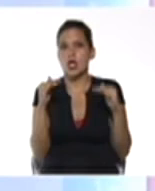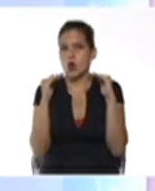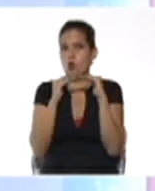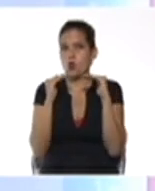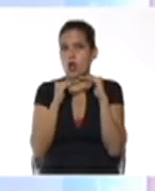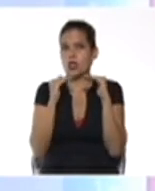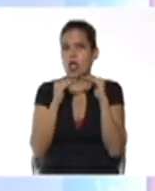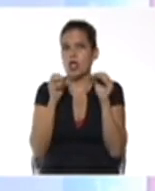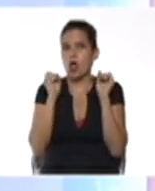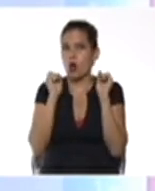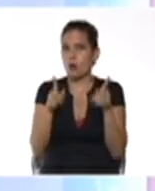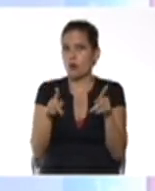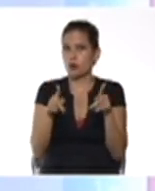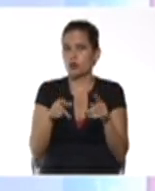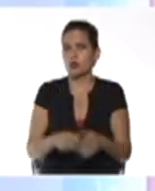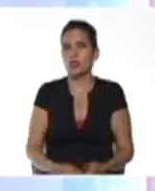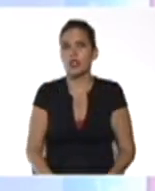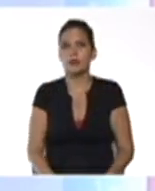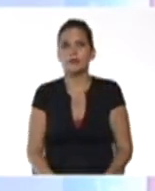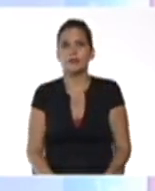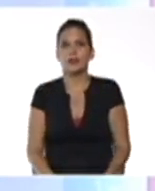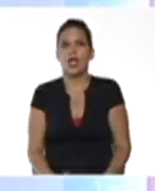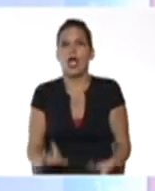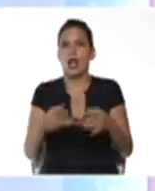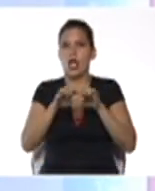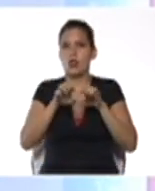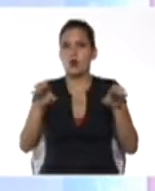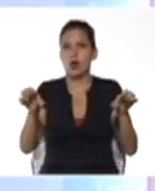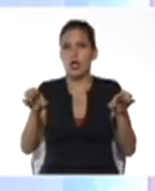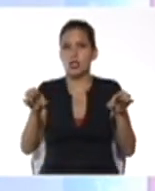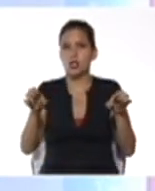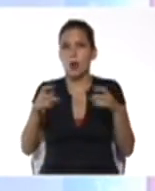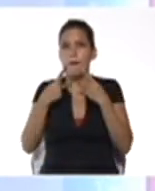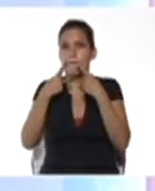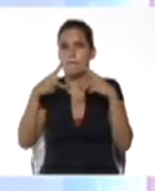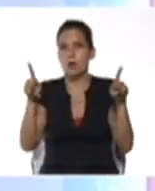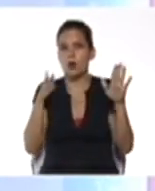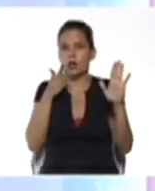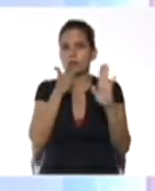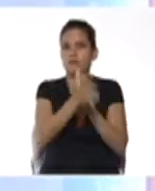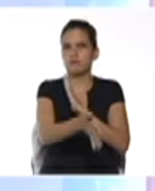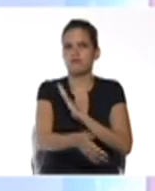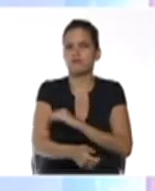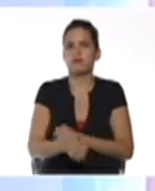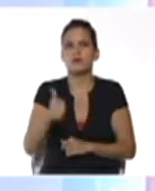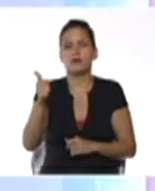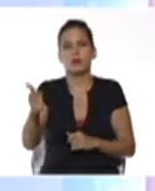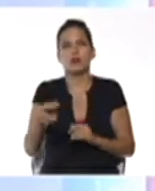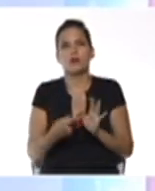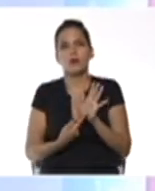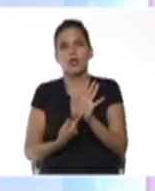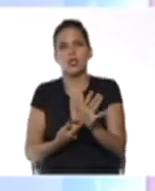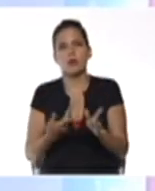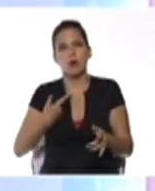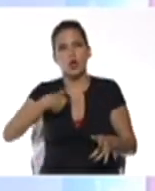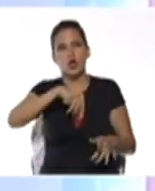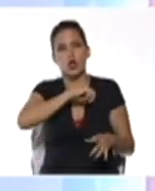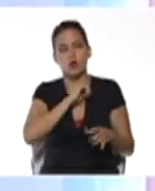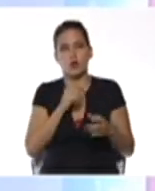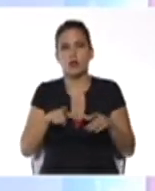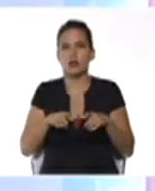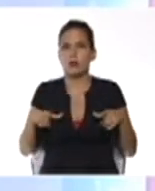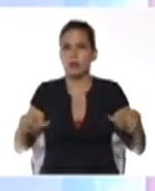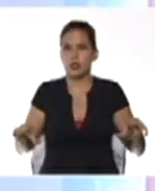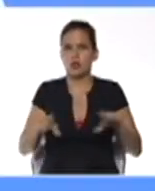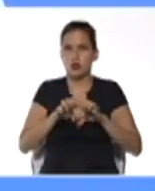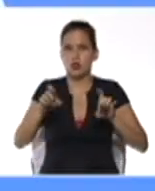condiciones y oportunidades en el acceso a la educación pública gratuita y de calidad que ofrecemos en nuestro segmento de educación